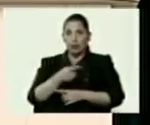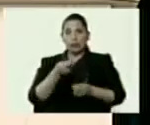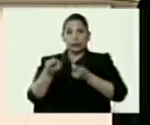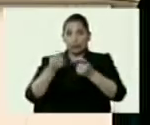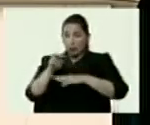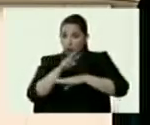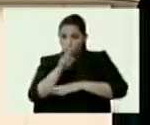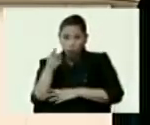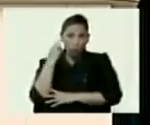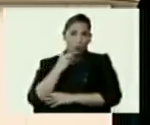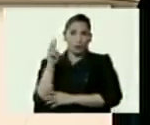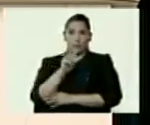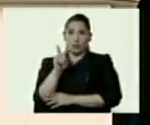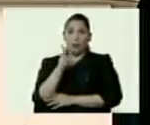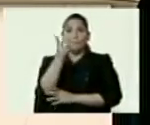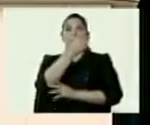Venezuela,